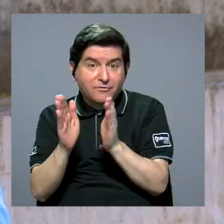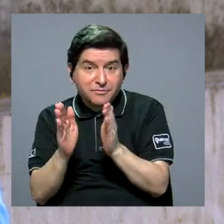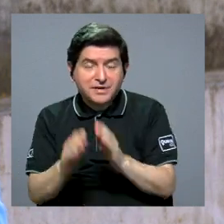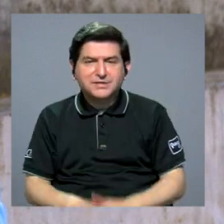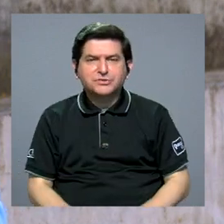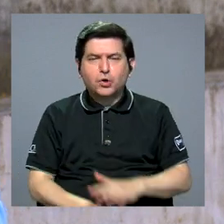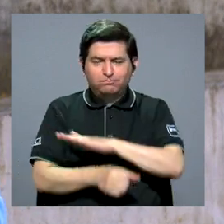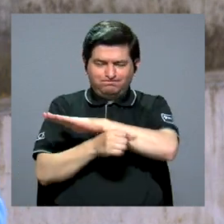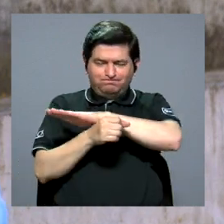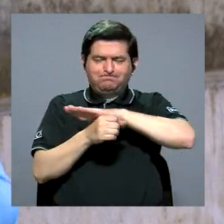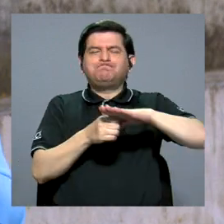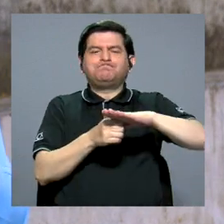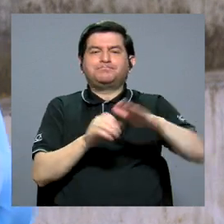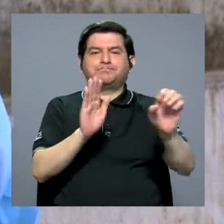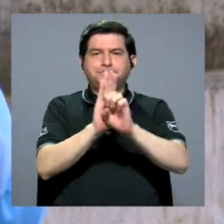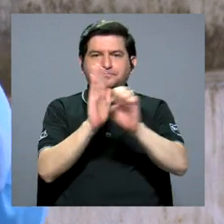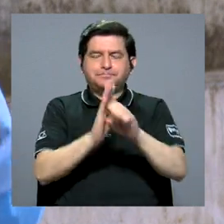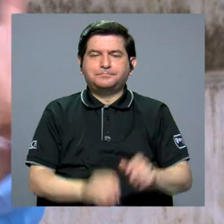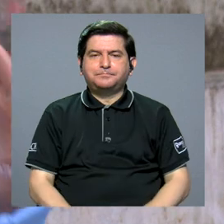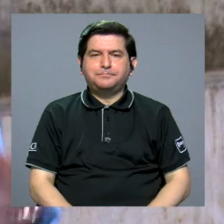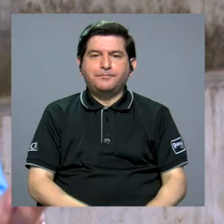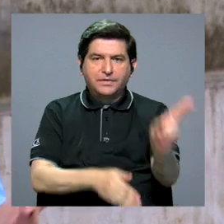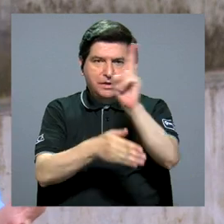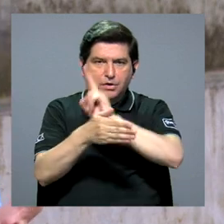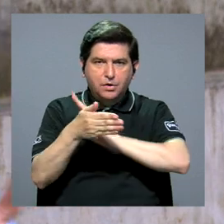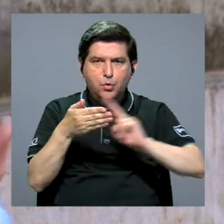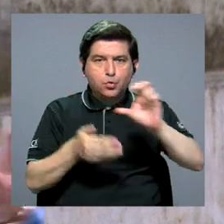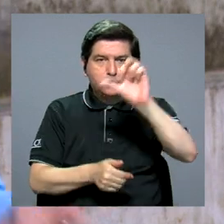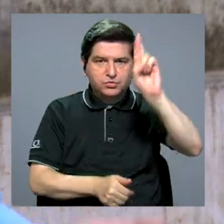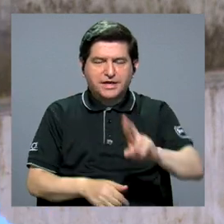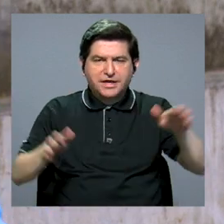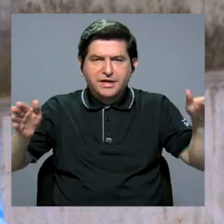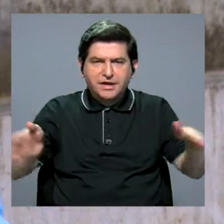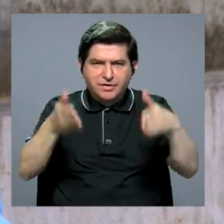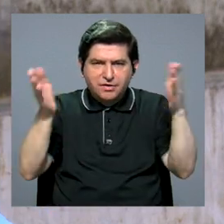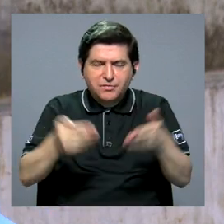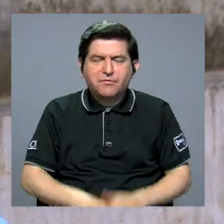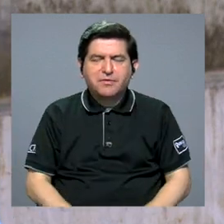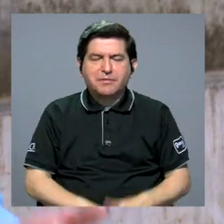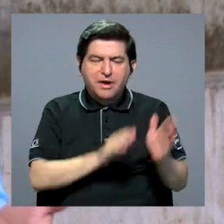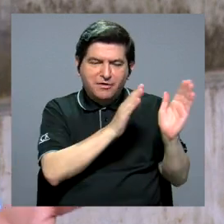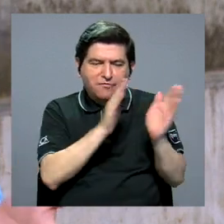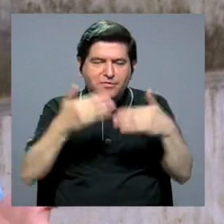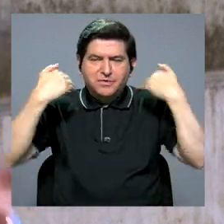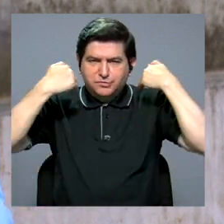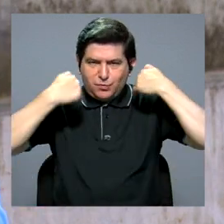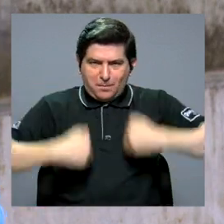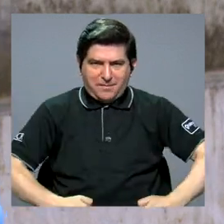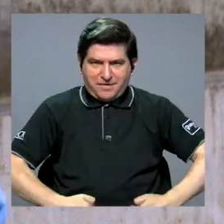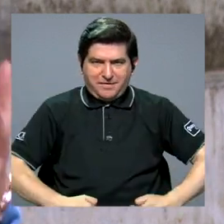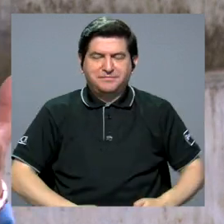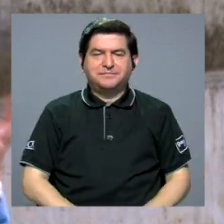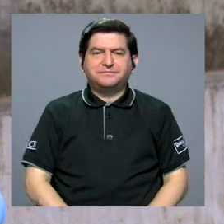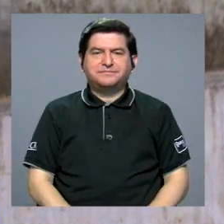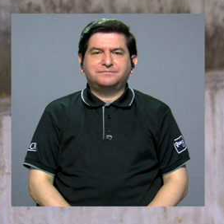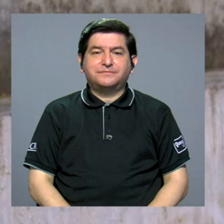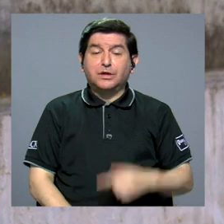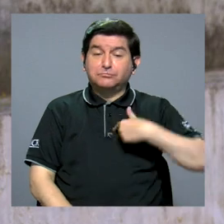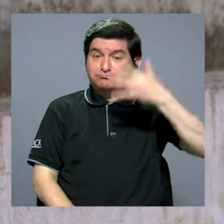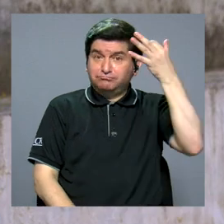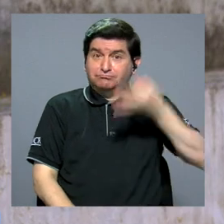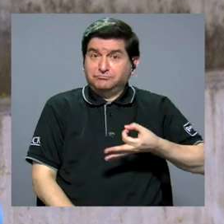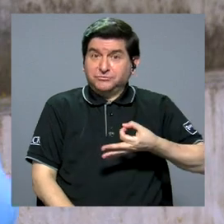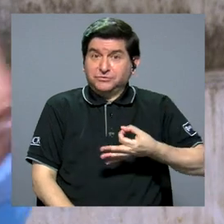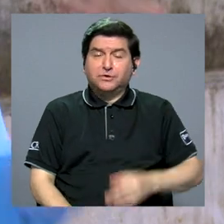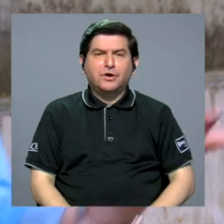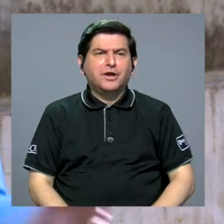tenga esa integralidad. Por ejemplo, la Universidad de Costa Rica promueve la formación humanista. En ese sentido, bueno, yo